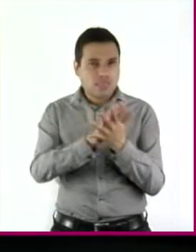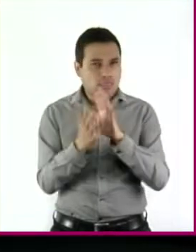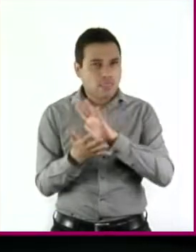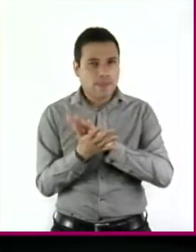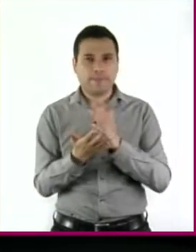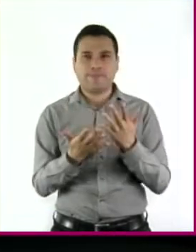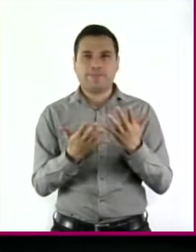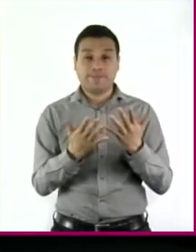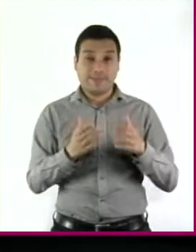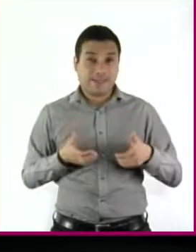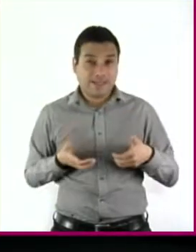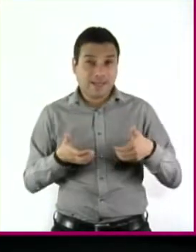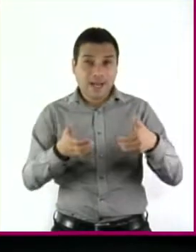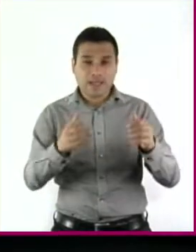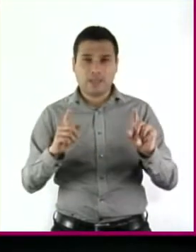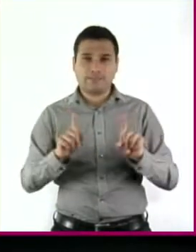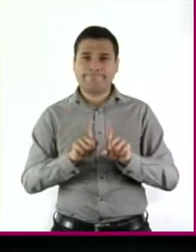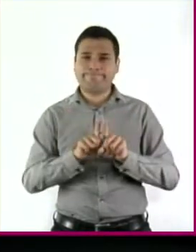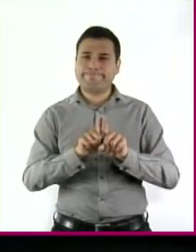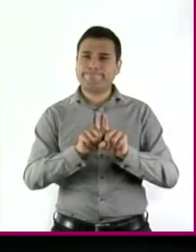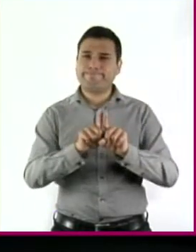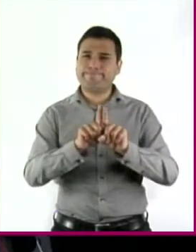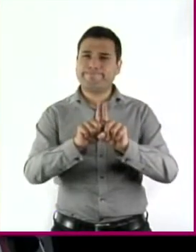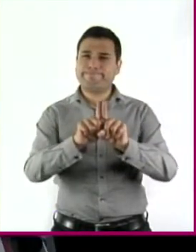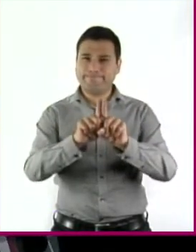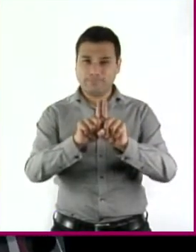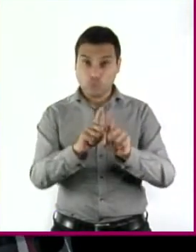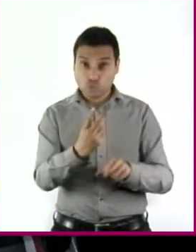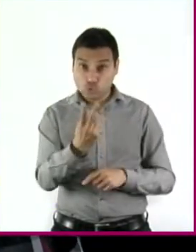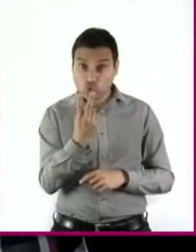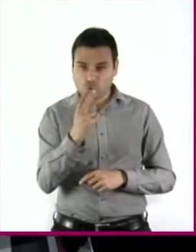en la calle, codo a codo, somos mucho más que dos.